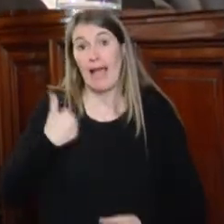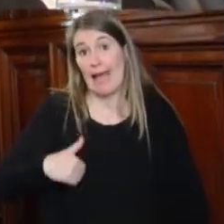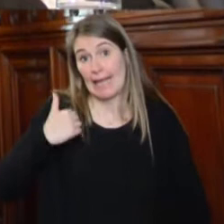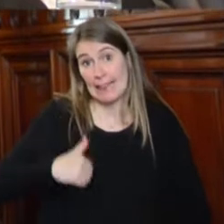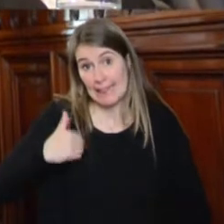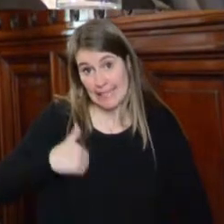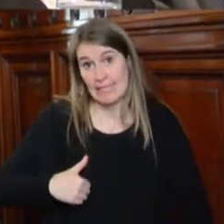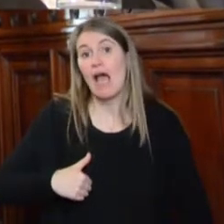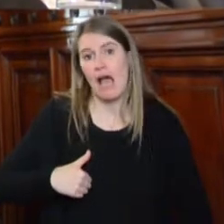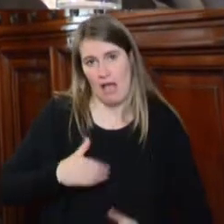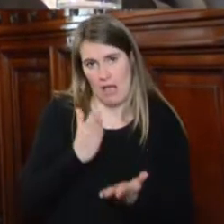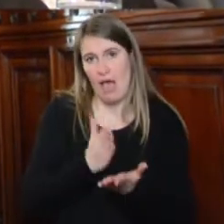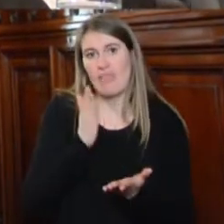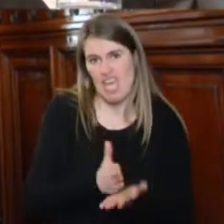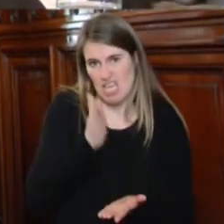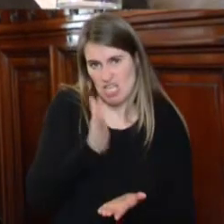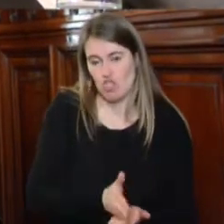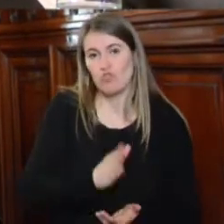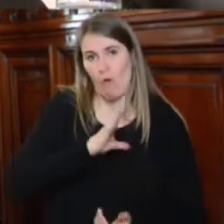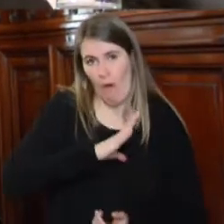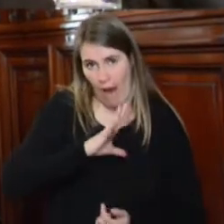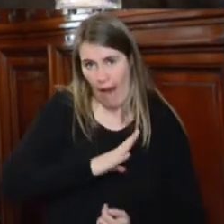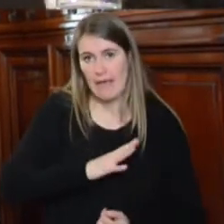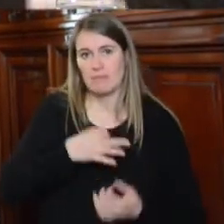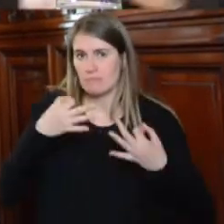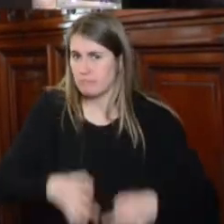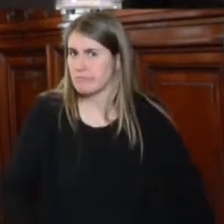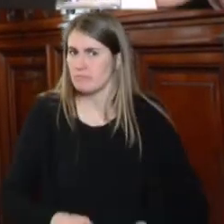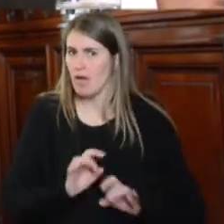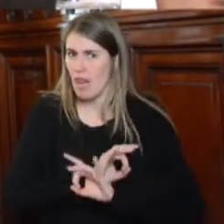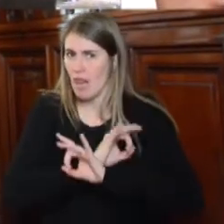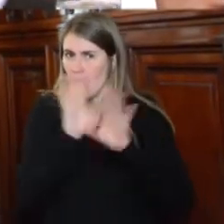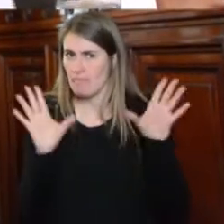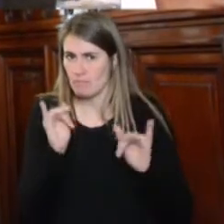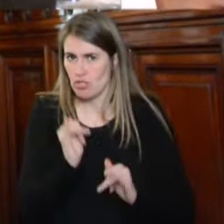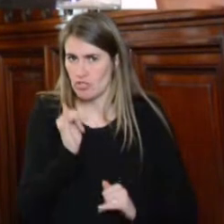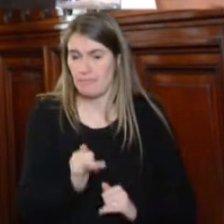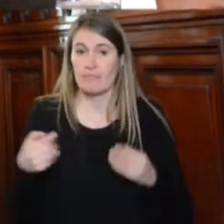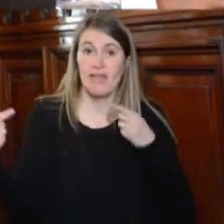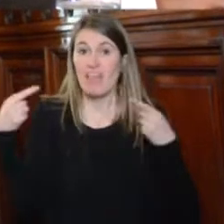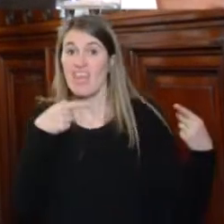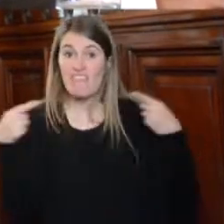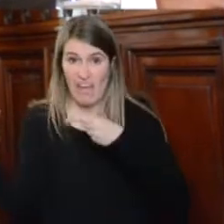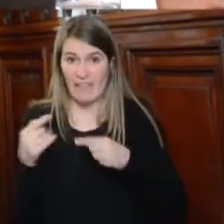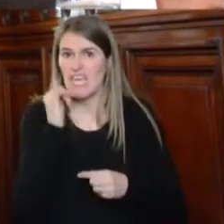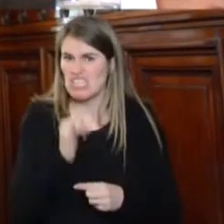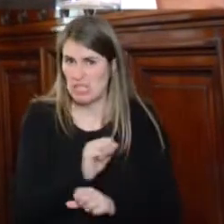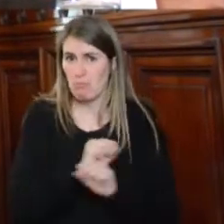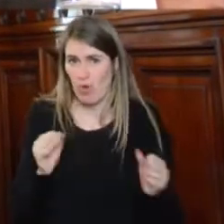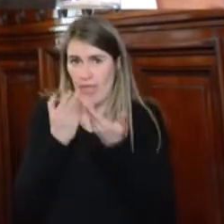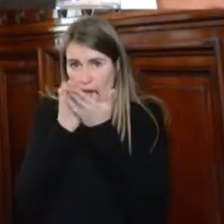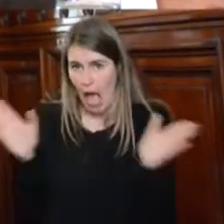un Estado de Derecho que goza de plena y buena salud. El debate está abierto y es